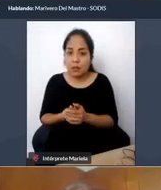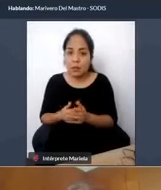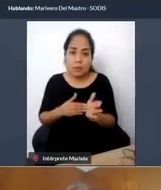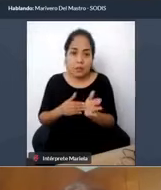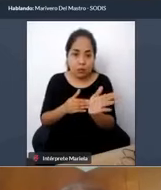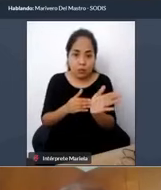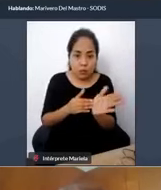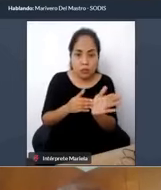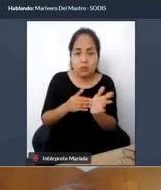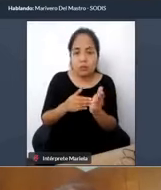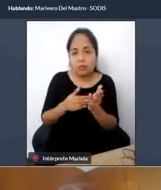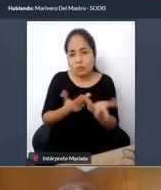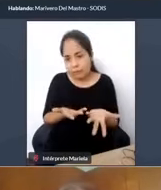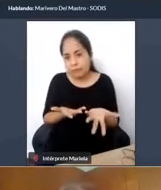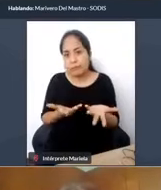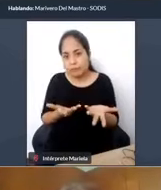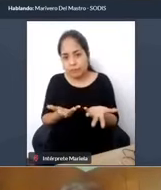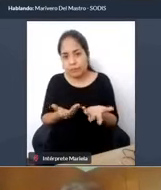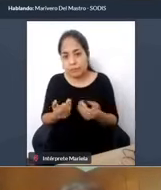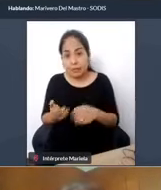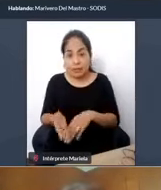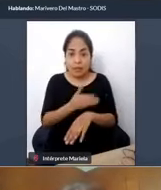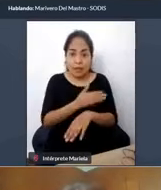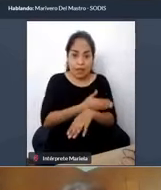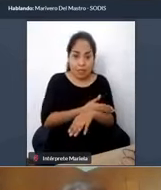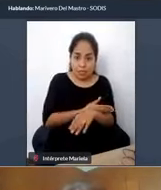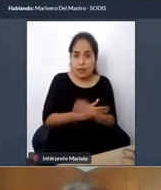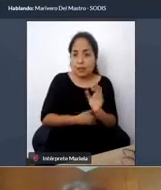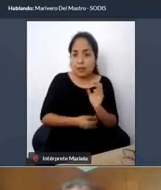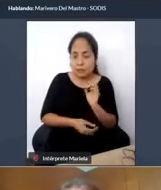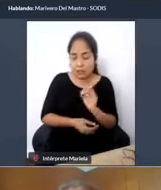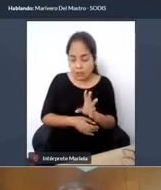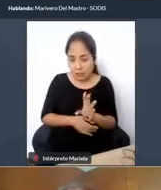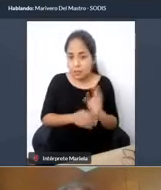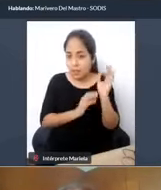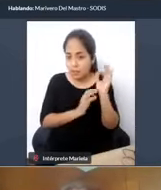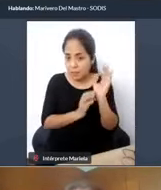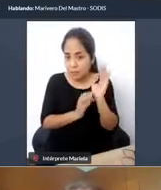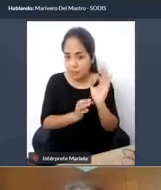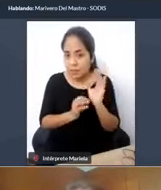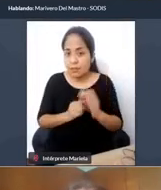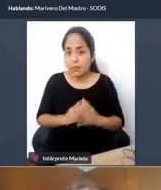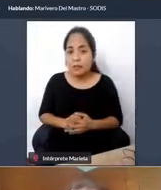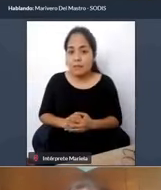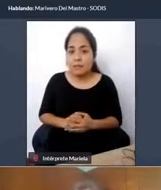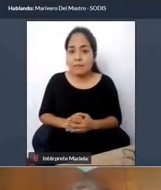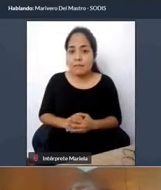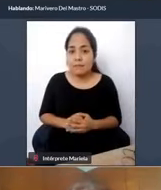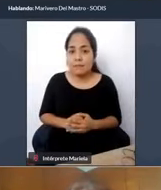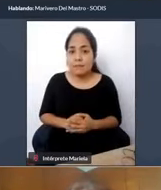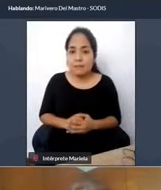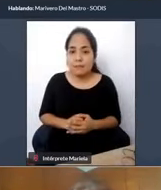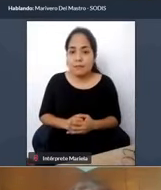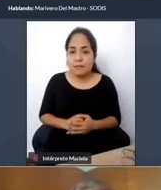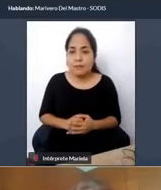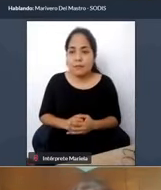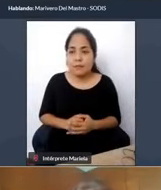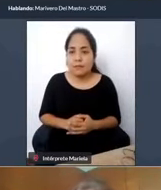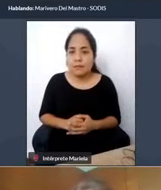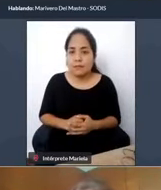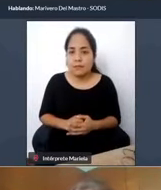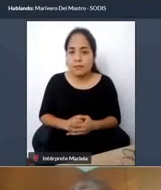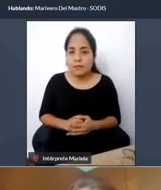confirma la premisa que había mencionado al inicio de mi presentación que efectivamente resulta costoso no incluir las